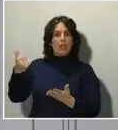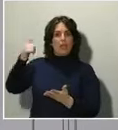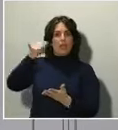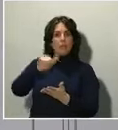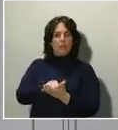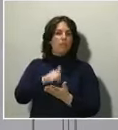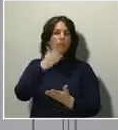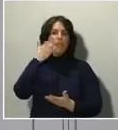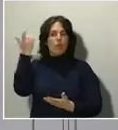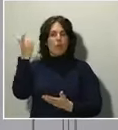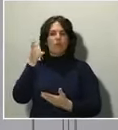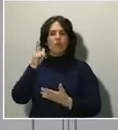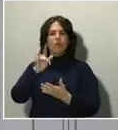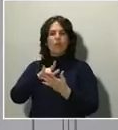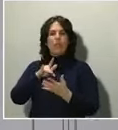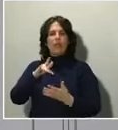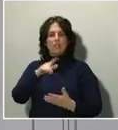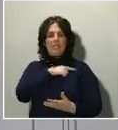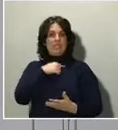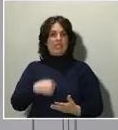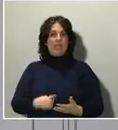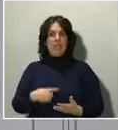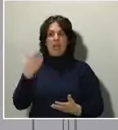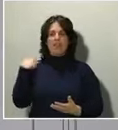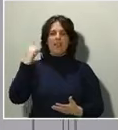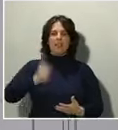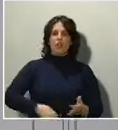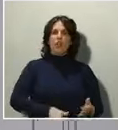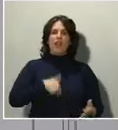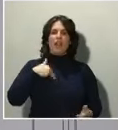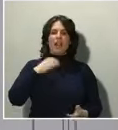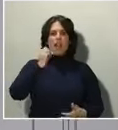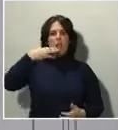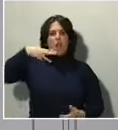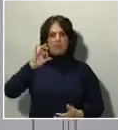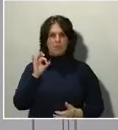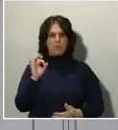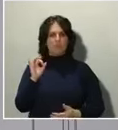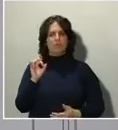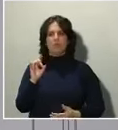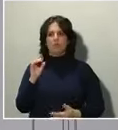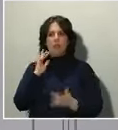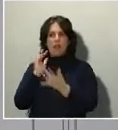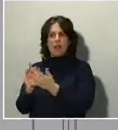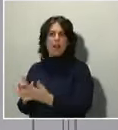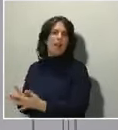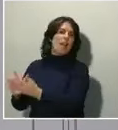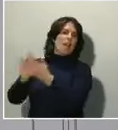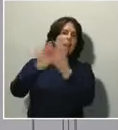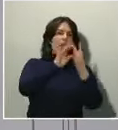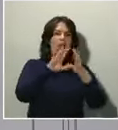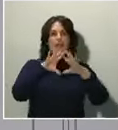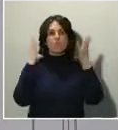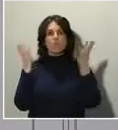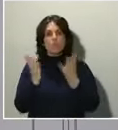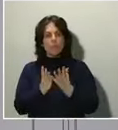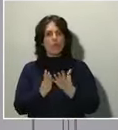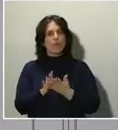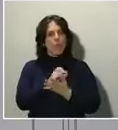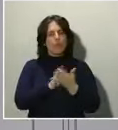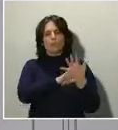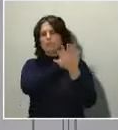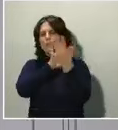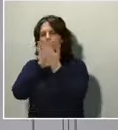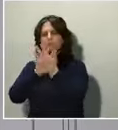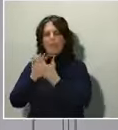hablando con el director general de la Organización Mundial de la Salud. Todos estamos abordando el mundo en su conjunto un desafío de una extraordinaria